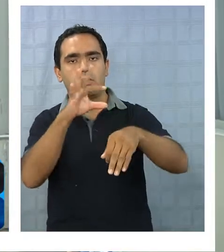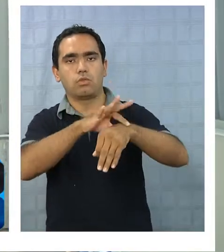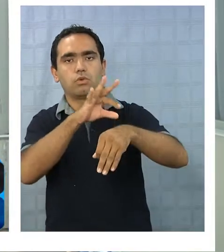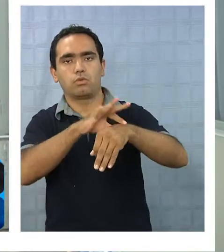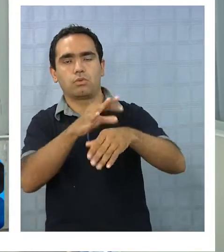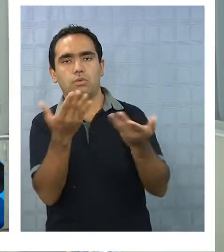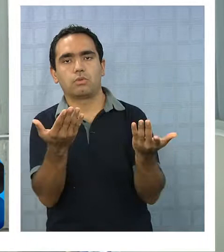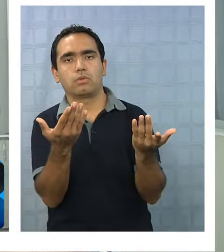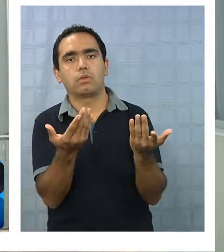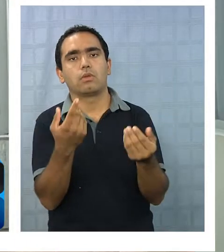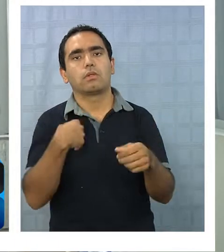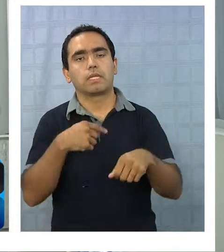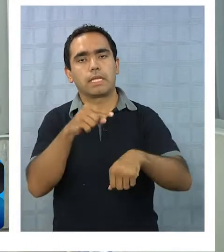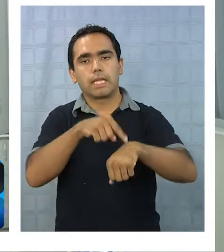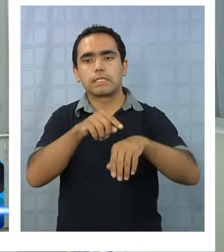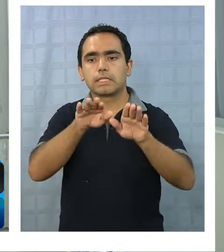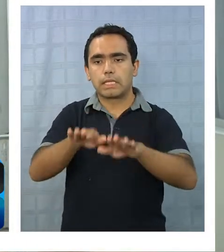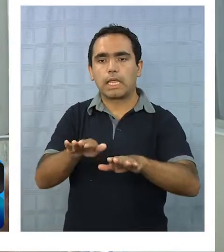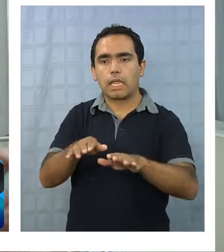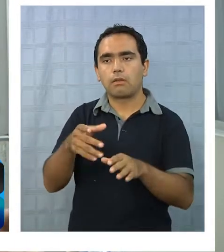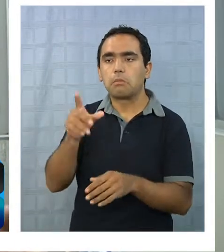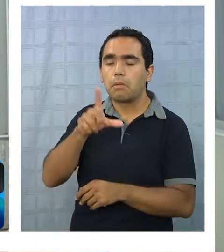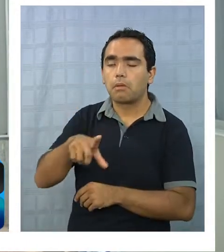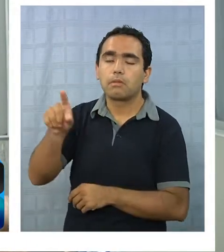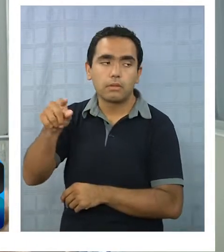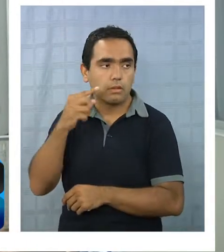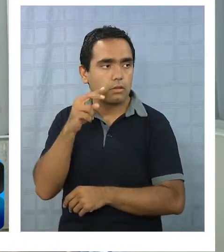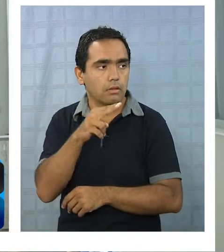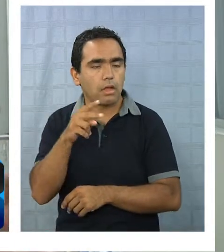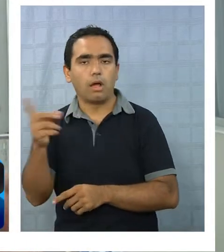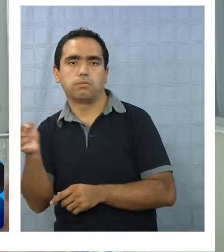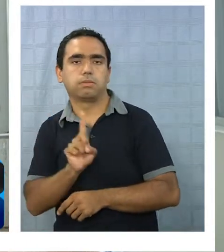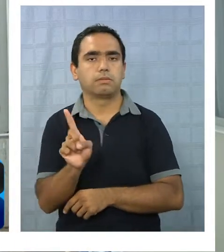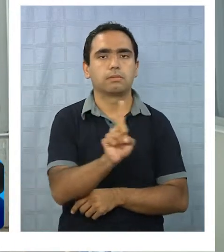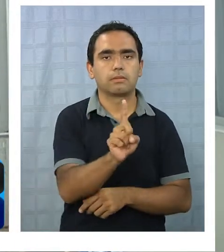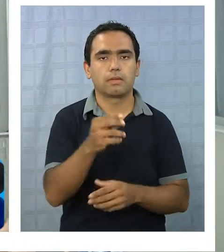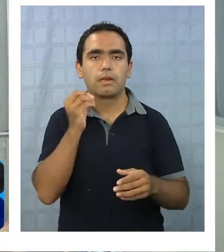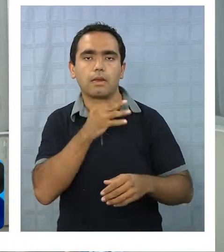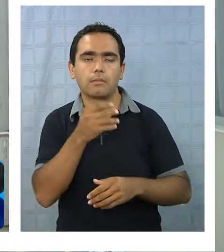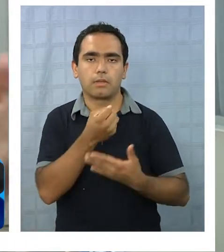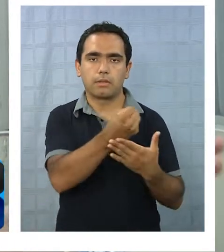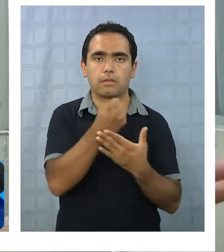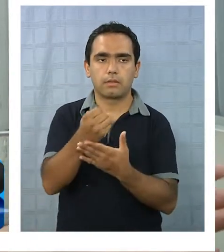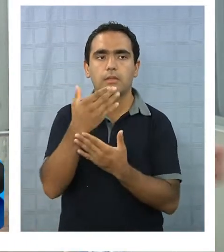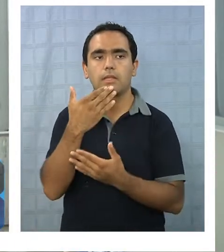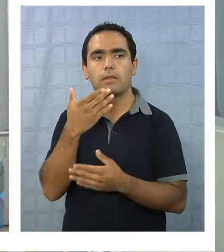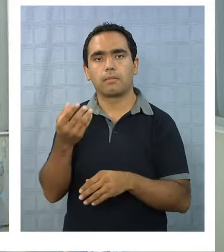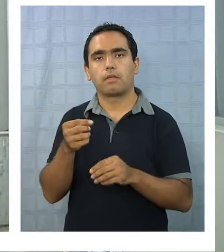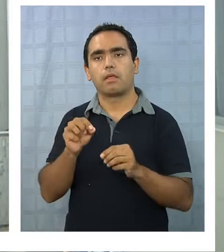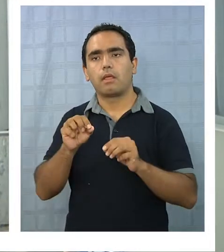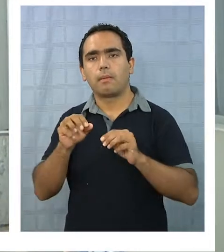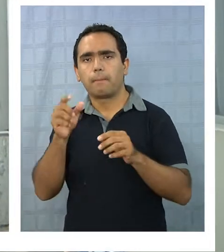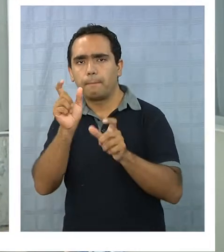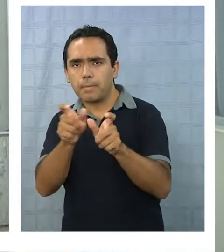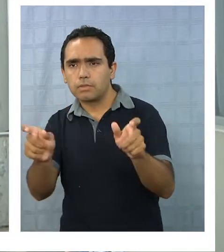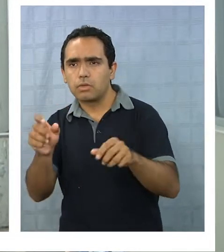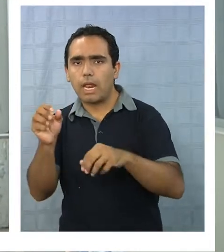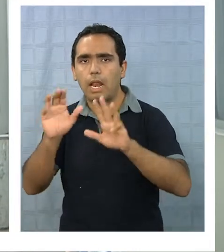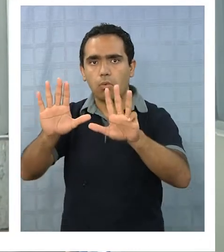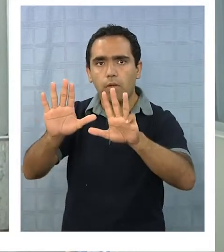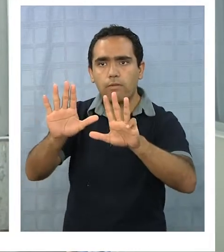aquellos que se quedaron durante el turno y que estaban salientes, más los que llegaron de forma oportuna. La gente que estaba de nueve llegó antes incluso,